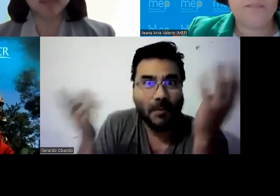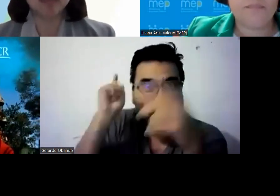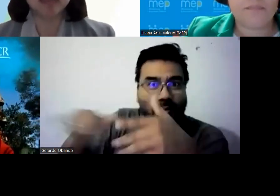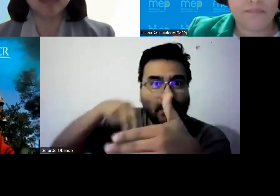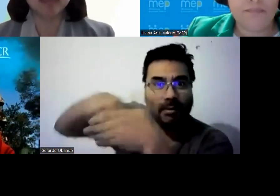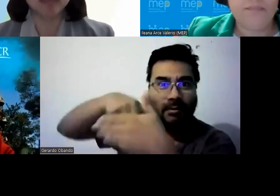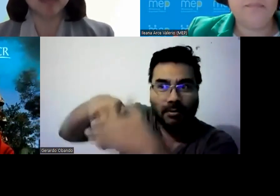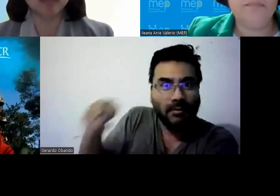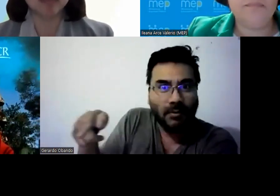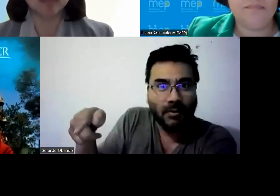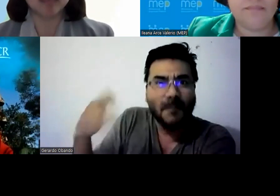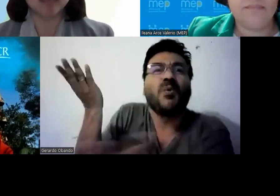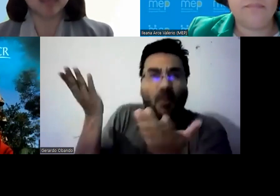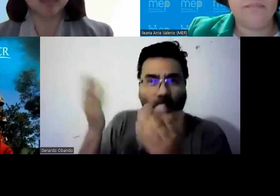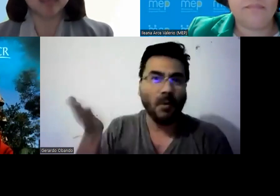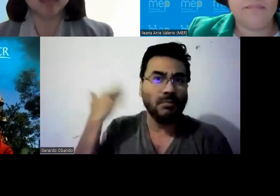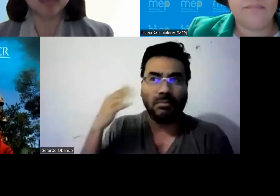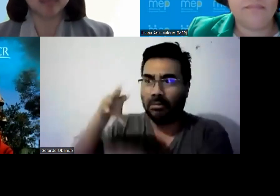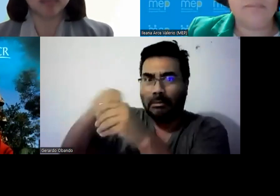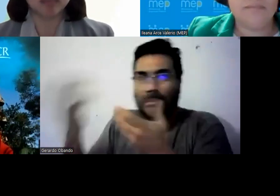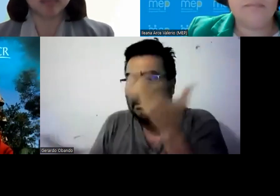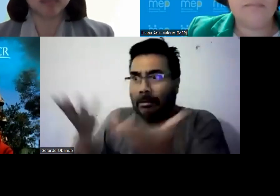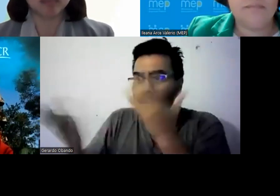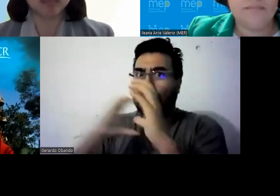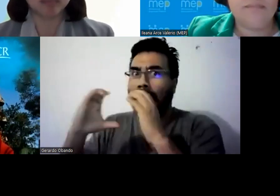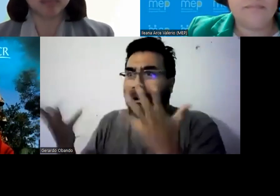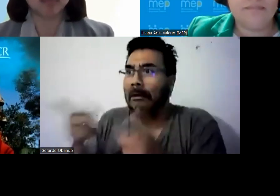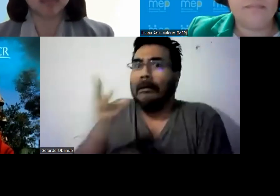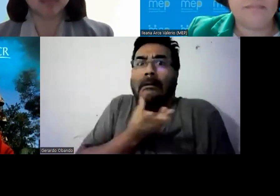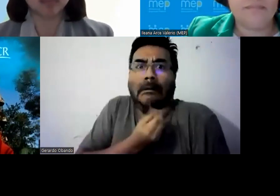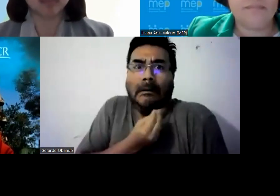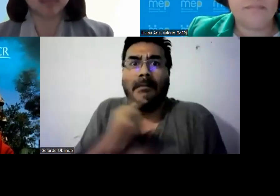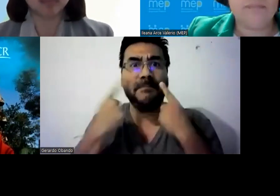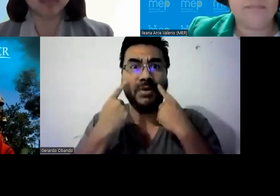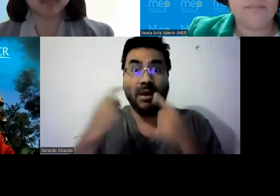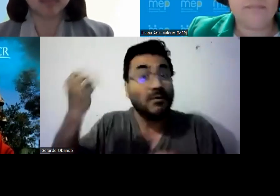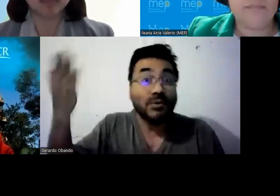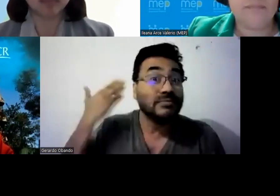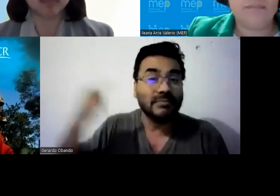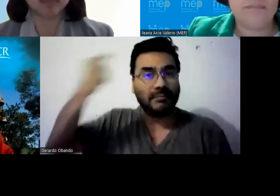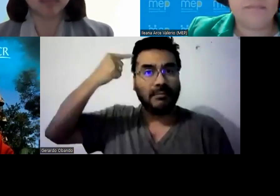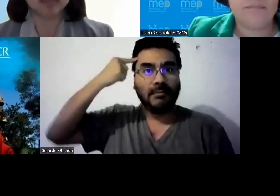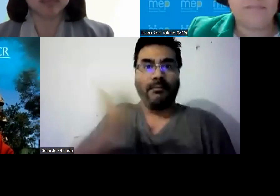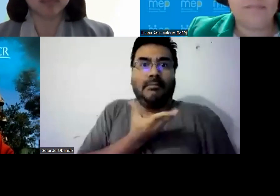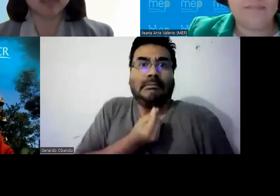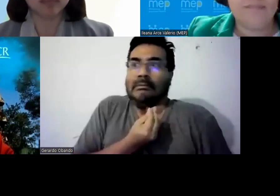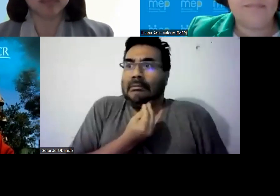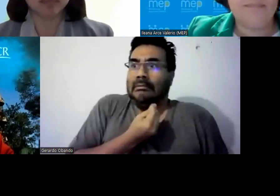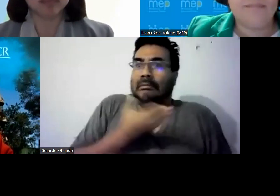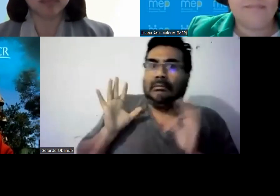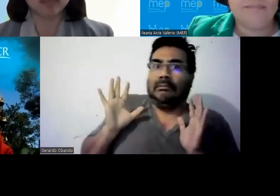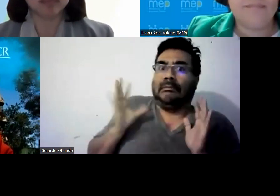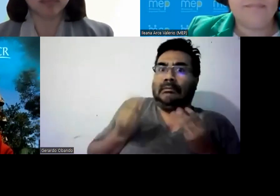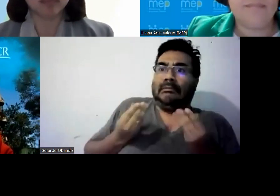sí hablemos de eso no hablemos de eso para derribar las barreras pero no es real ¿verdad? entonces ellos dicen sí claro qué torta dije una palabra